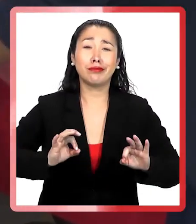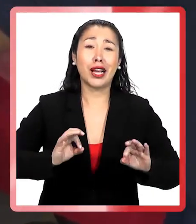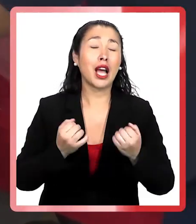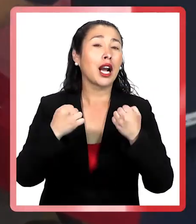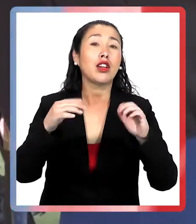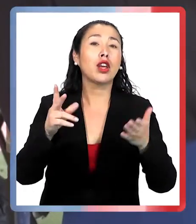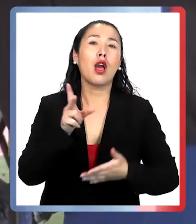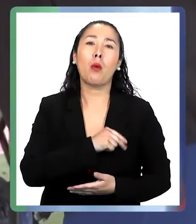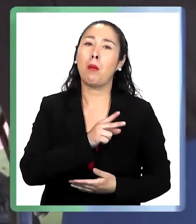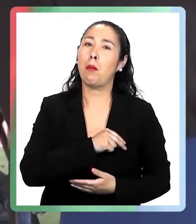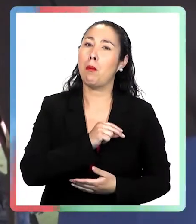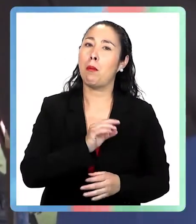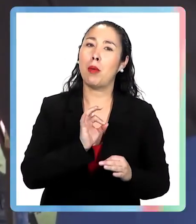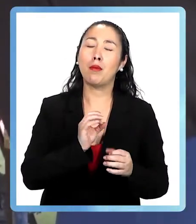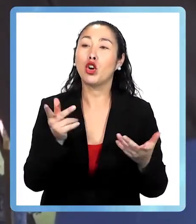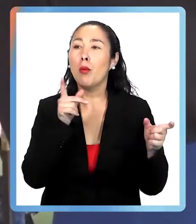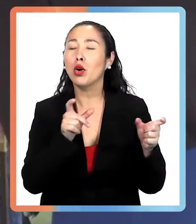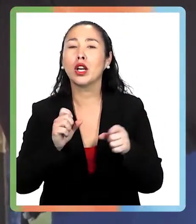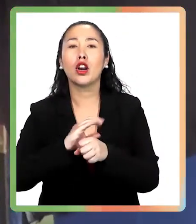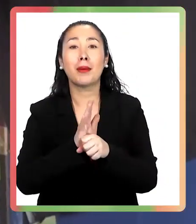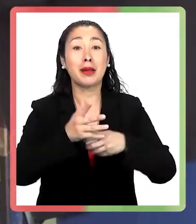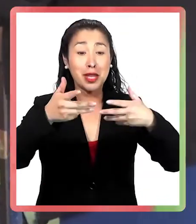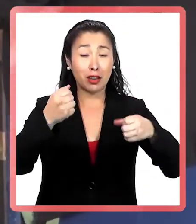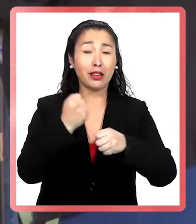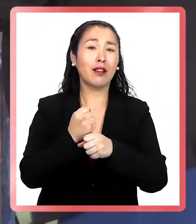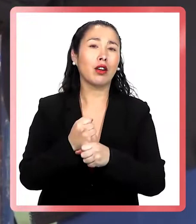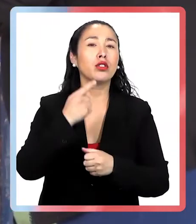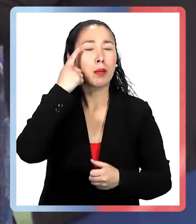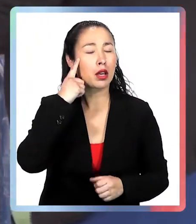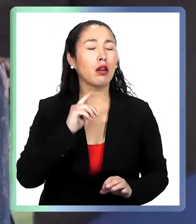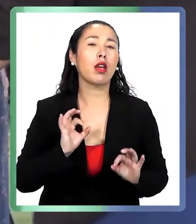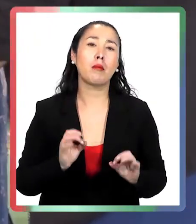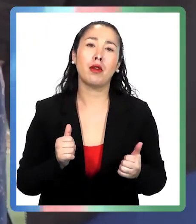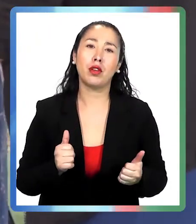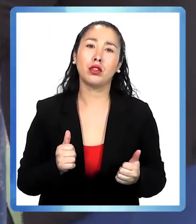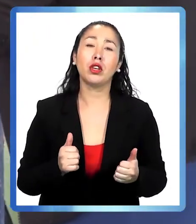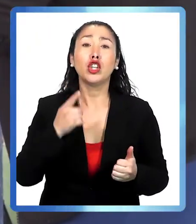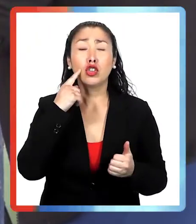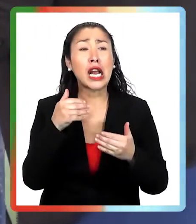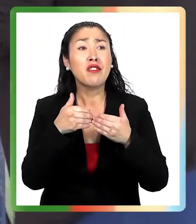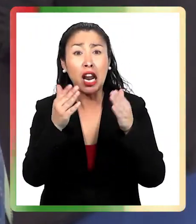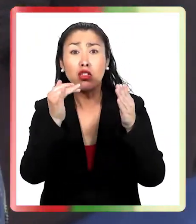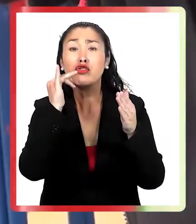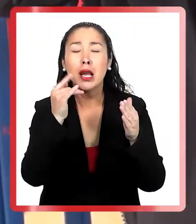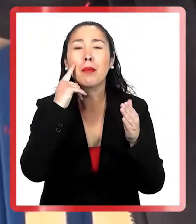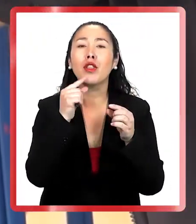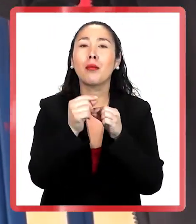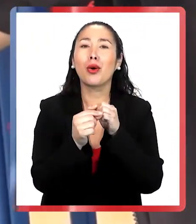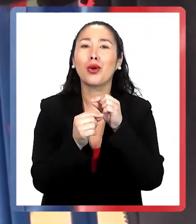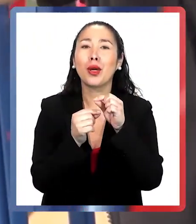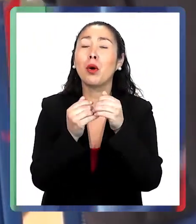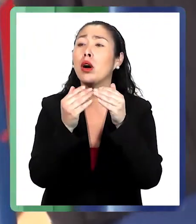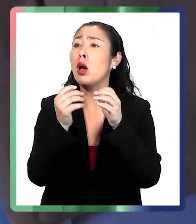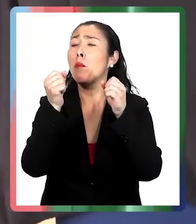Nobel del manejo de la pandemia y lo que lo están haciendo ahora lo están haciendo excelente también. Hay que ir liberando, pero liberando a poco, sin